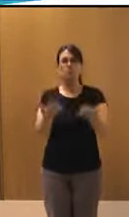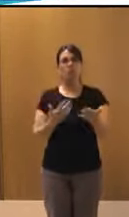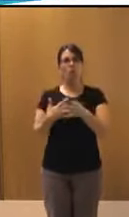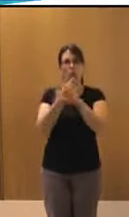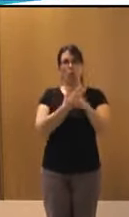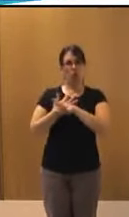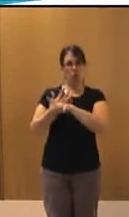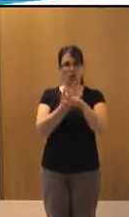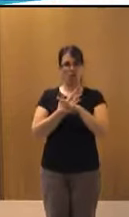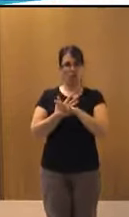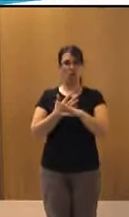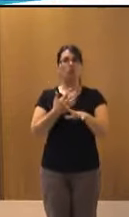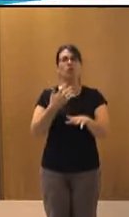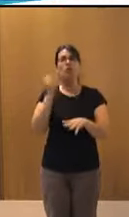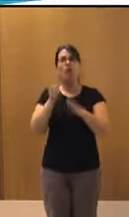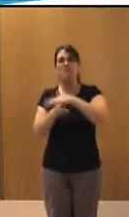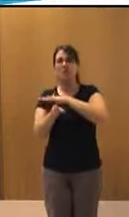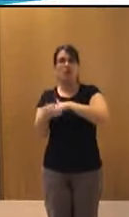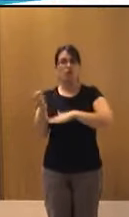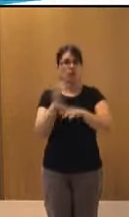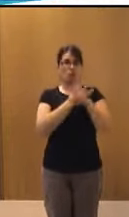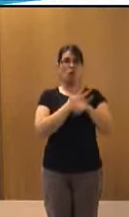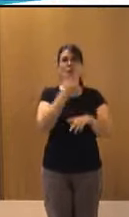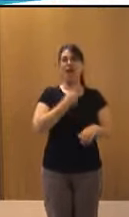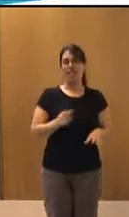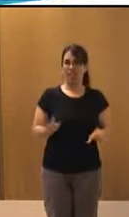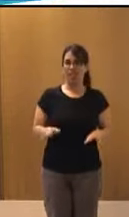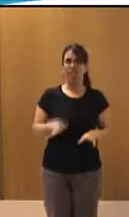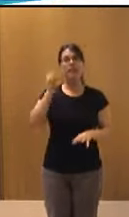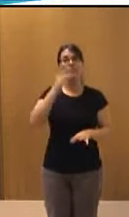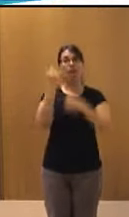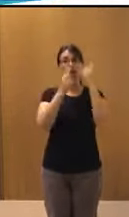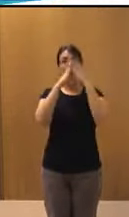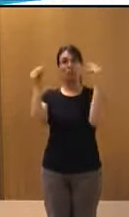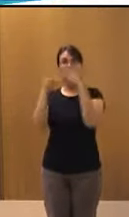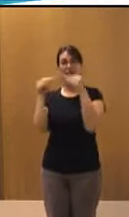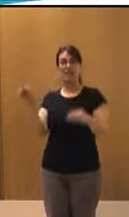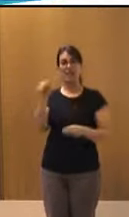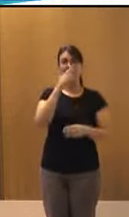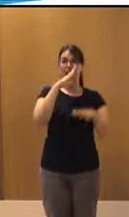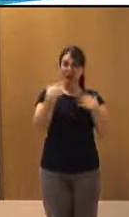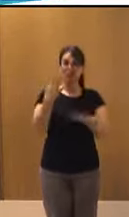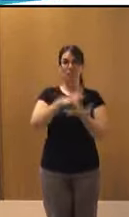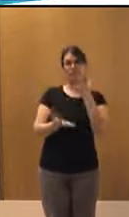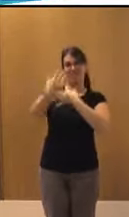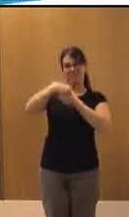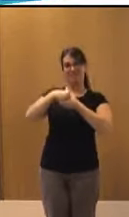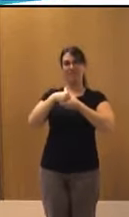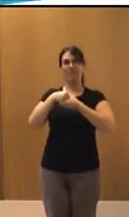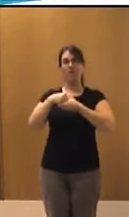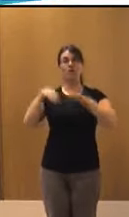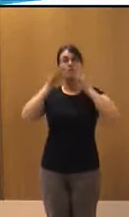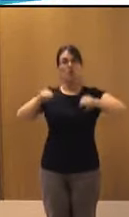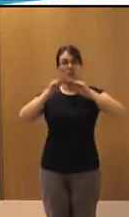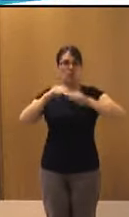no solamente la accesibilidad y cómo en alguna universidad están incorporando en los bloques formativos de un